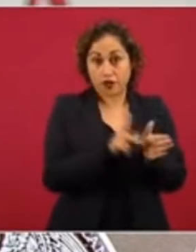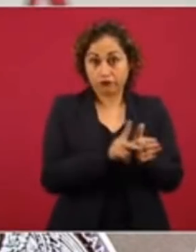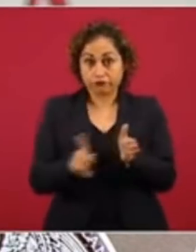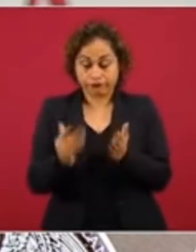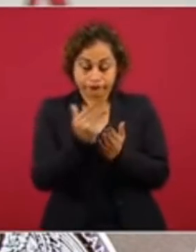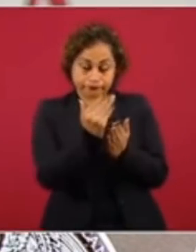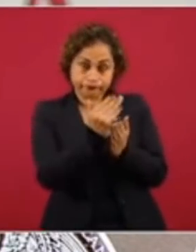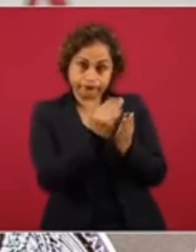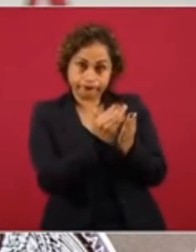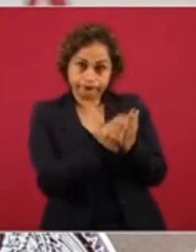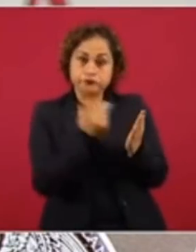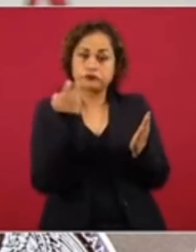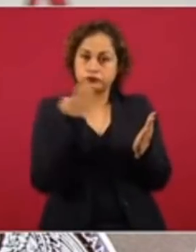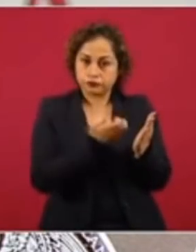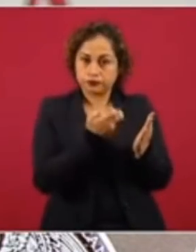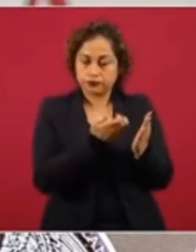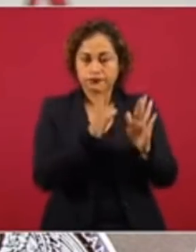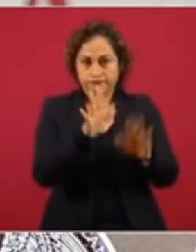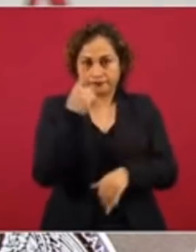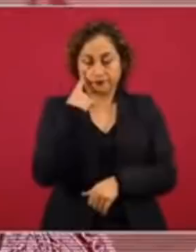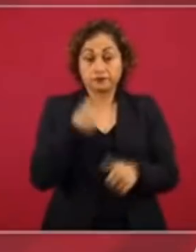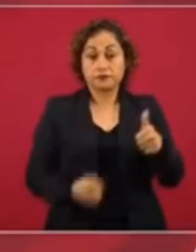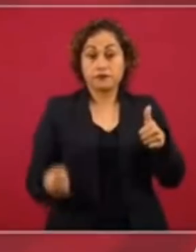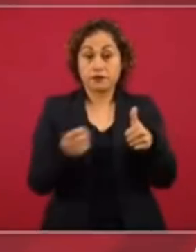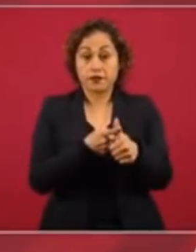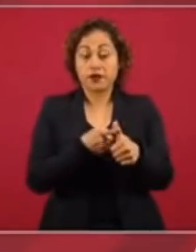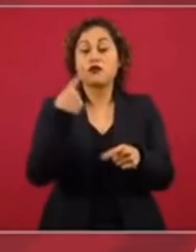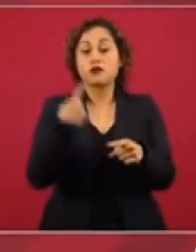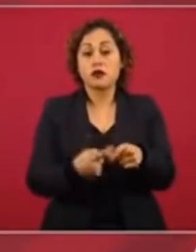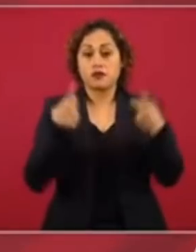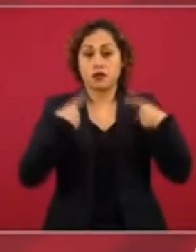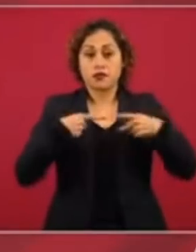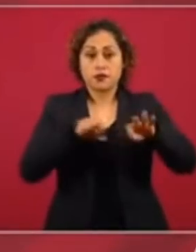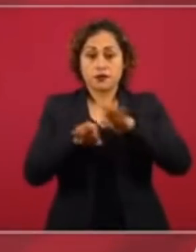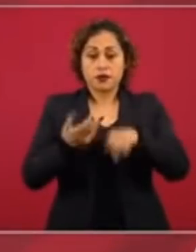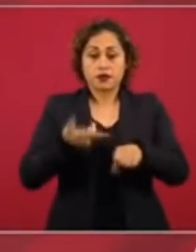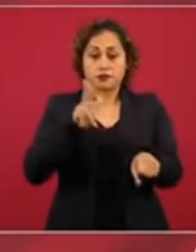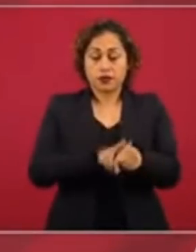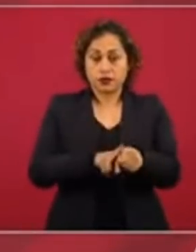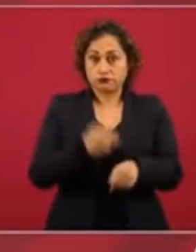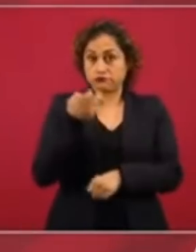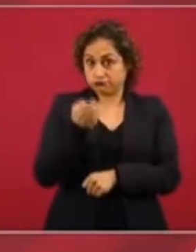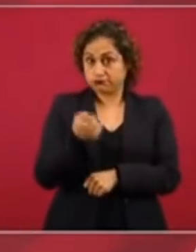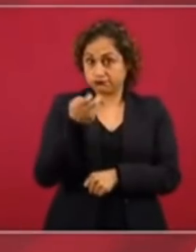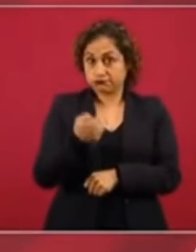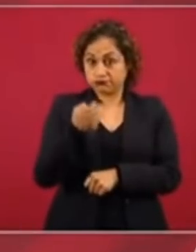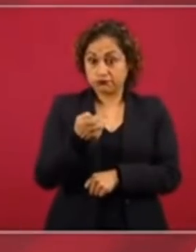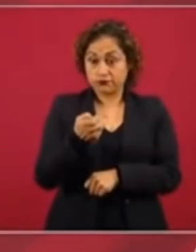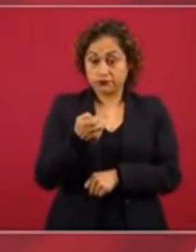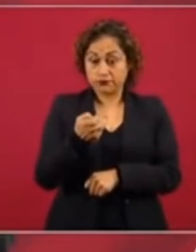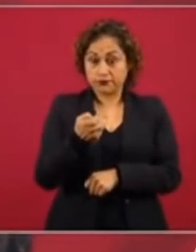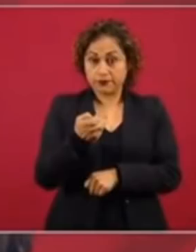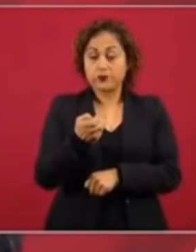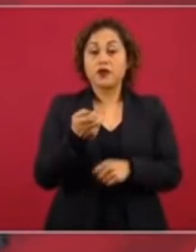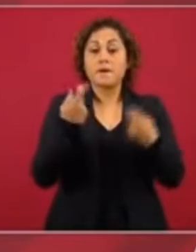primero los médicos, las enfermeras, los trabajadores de